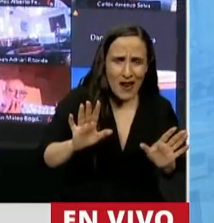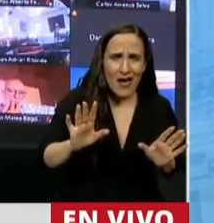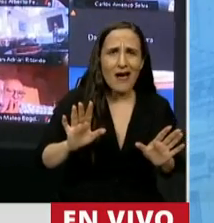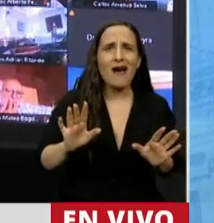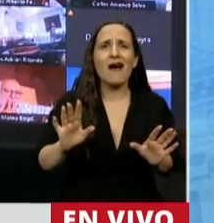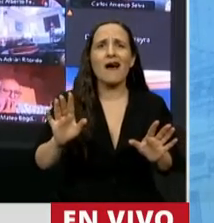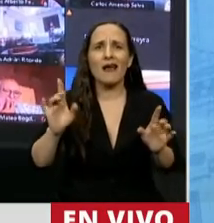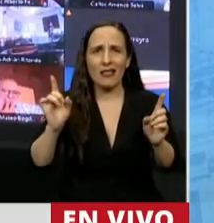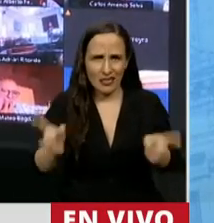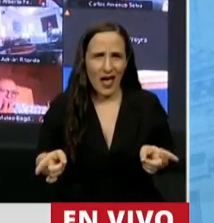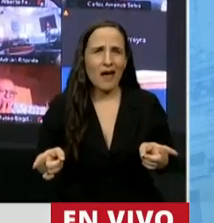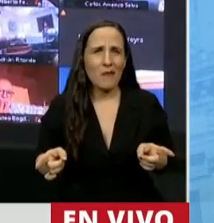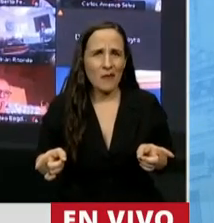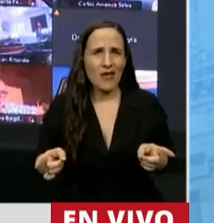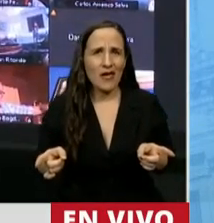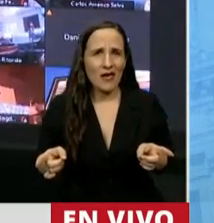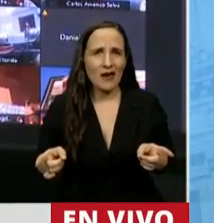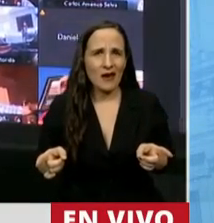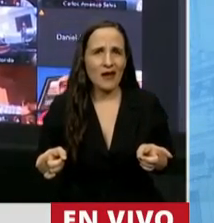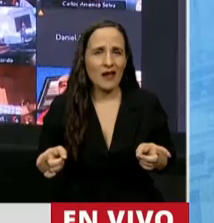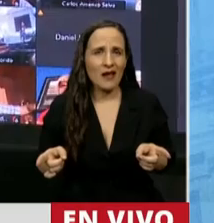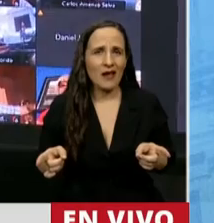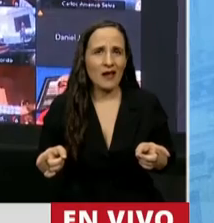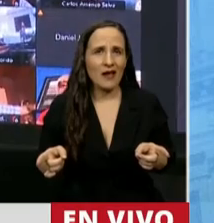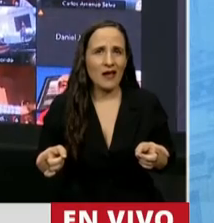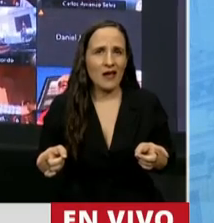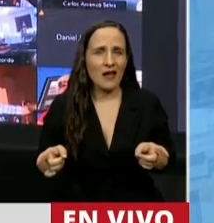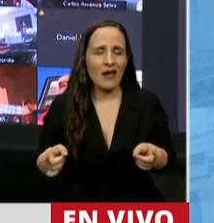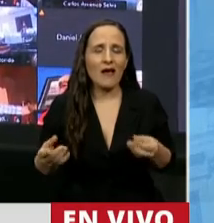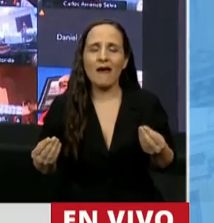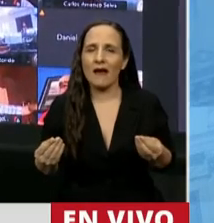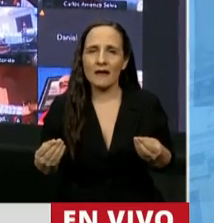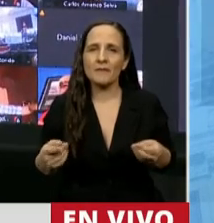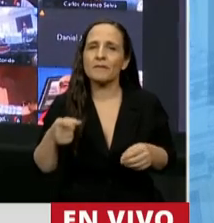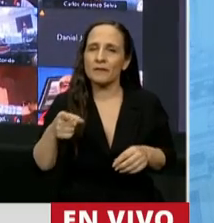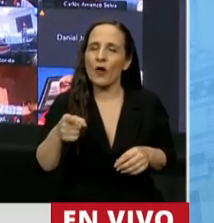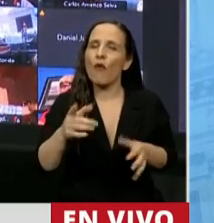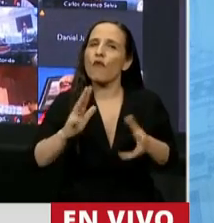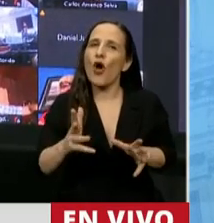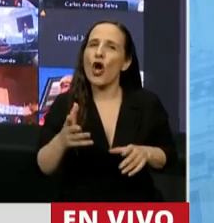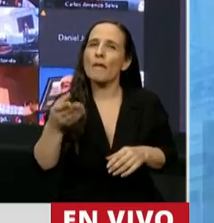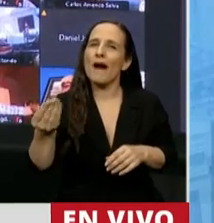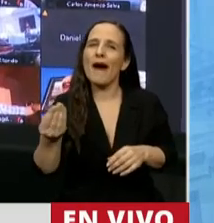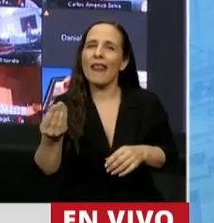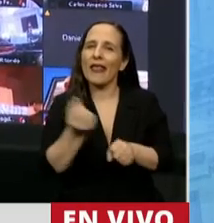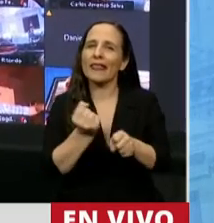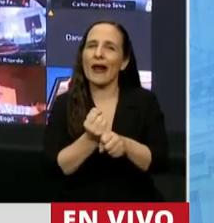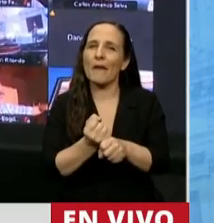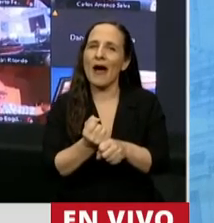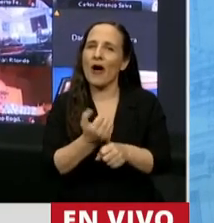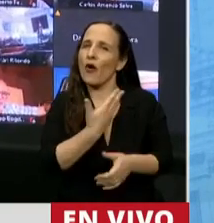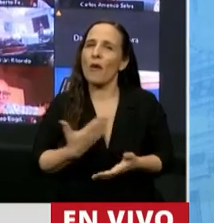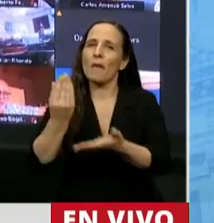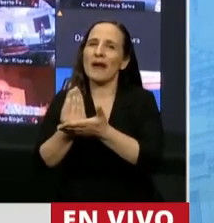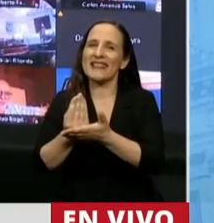el ejercicio con el que se debe llevar la presidencia de esta